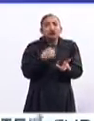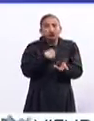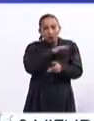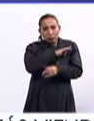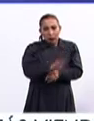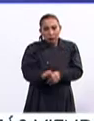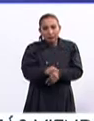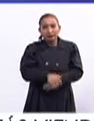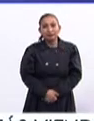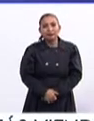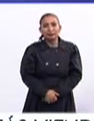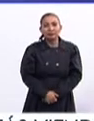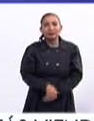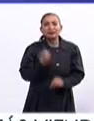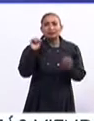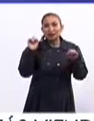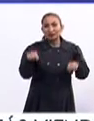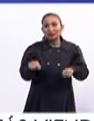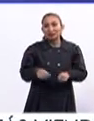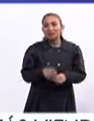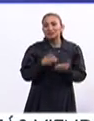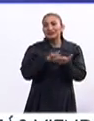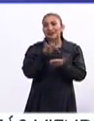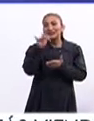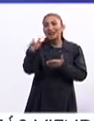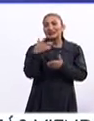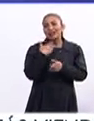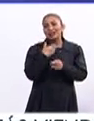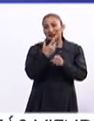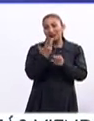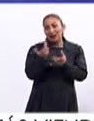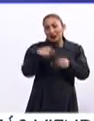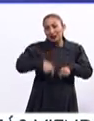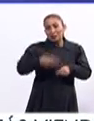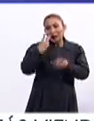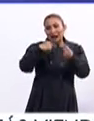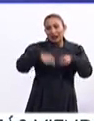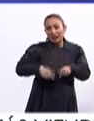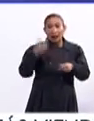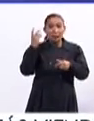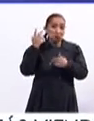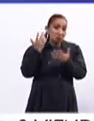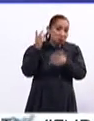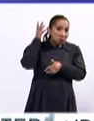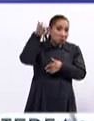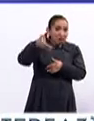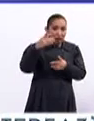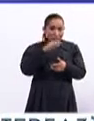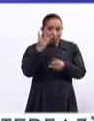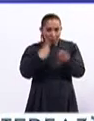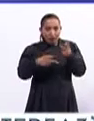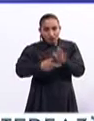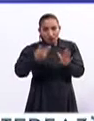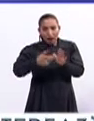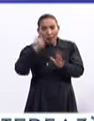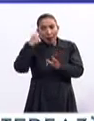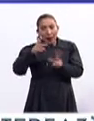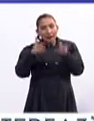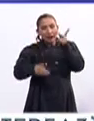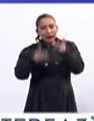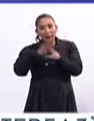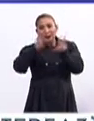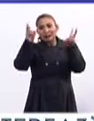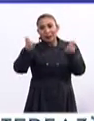puedo, yes I care. Muy bien, pues muchísimas gracias por haber estado con nosotros hoy, César, te esperamos, esperamos que vengas muy seguido para seguir